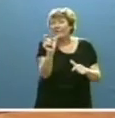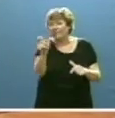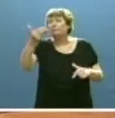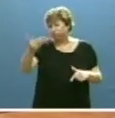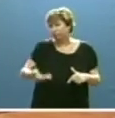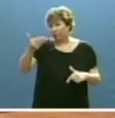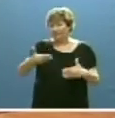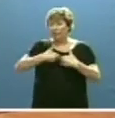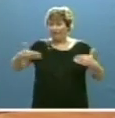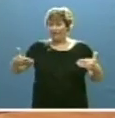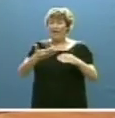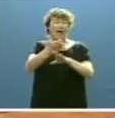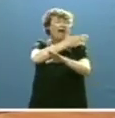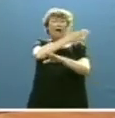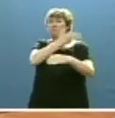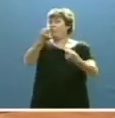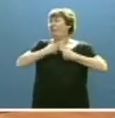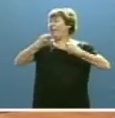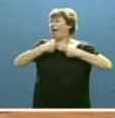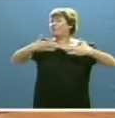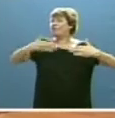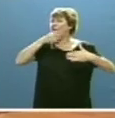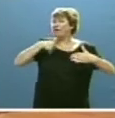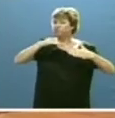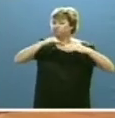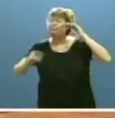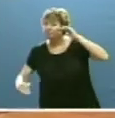que hasta este momento se había venido depositando en nosotros.